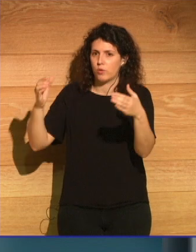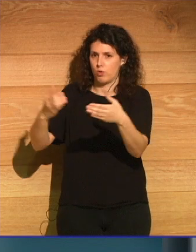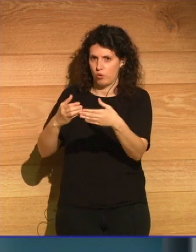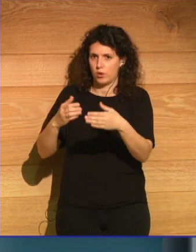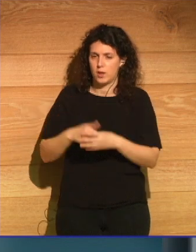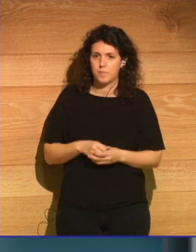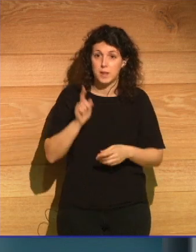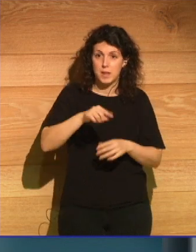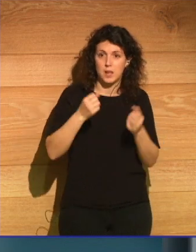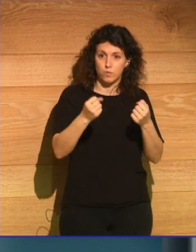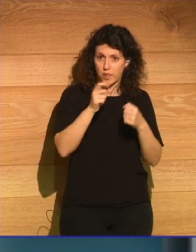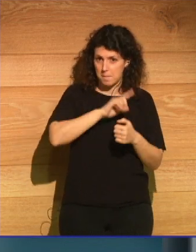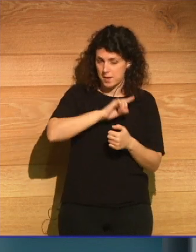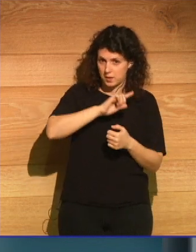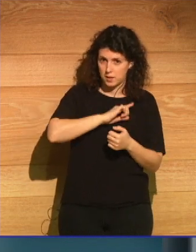las fuerzas militares